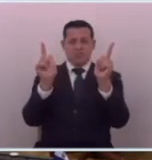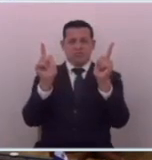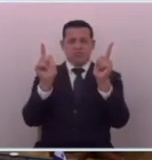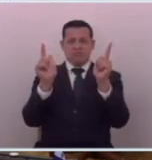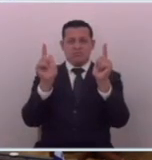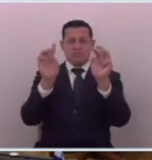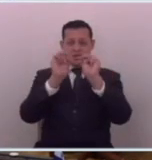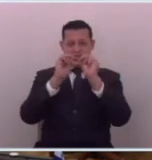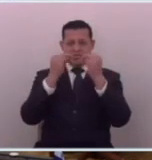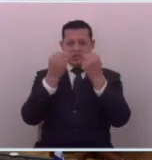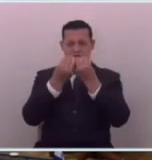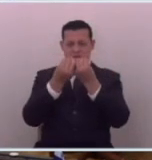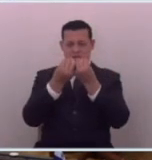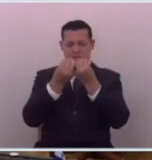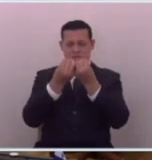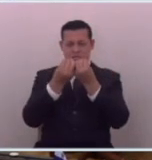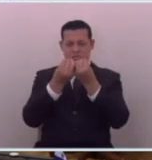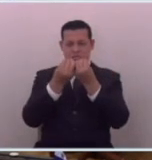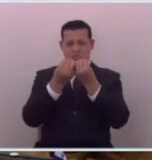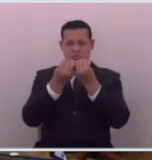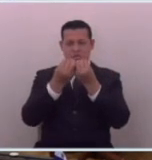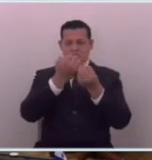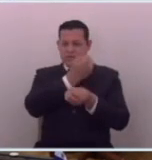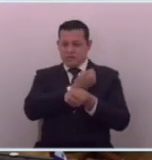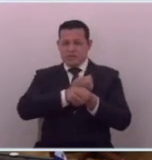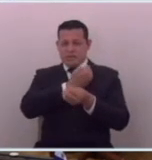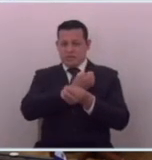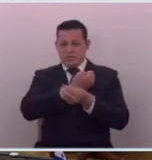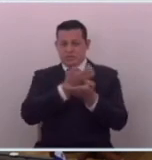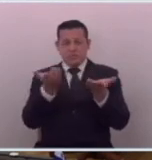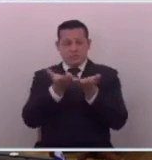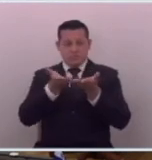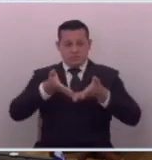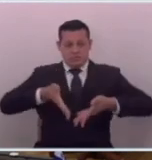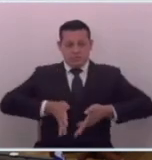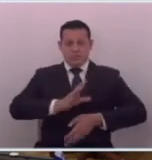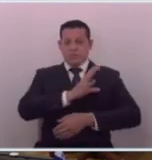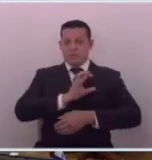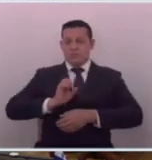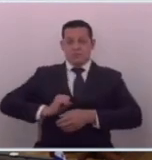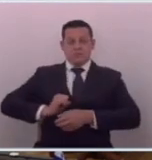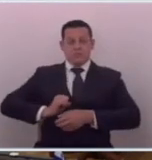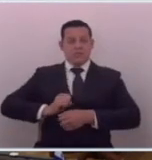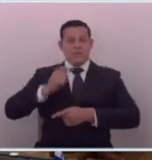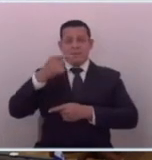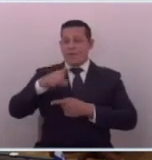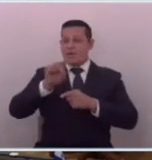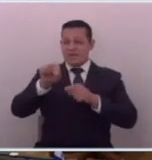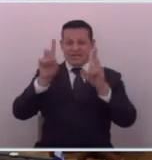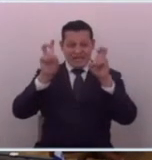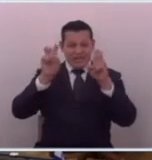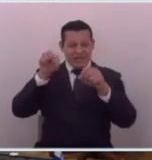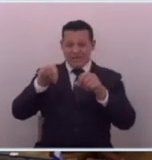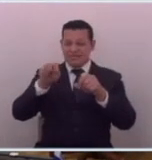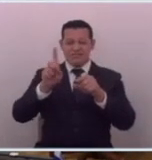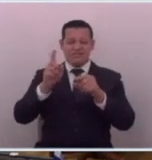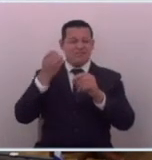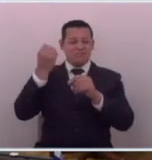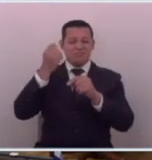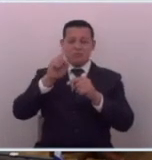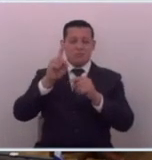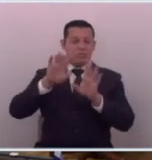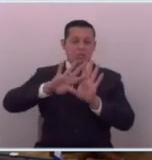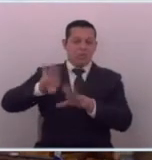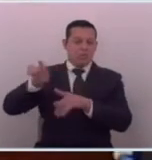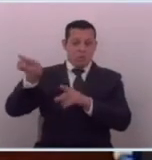a los mareros que tanto daño le han hecho a los salvadoreños pero no es ese el tema ahorita sino que ella